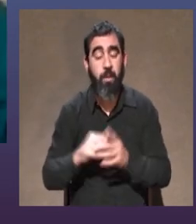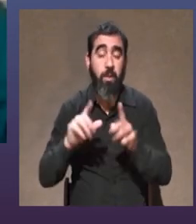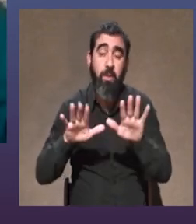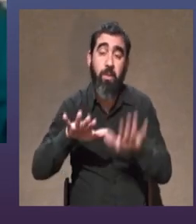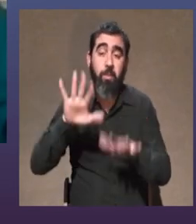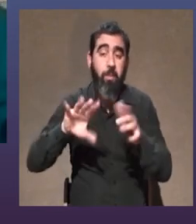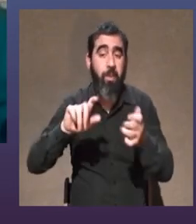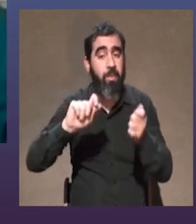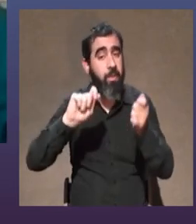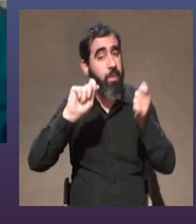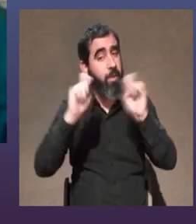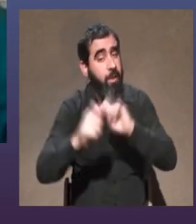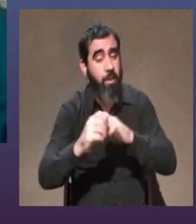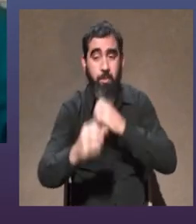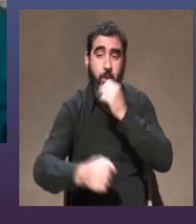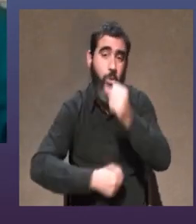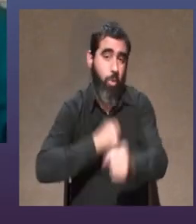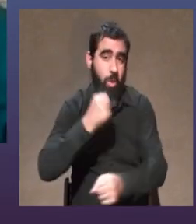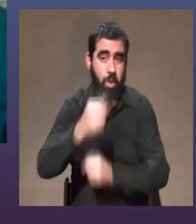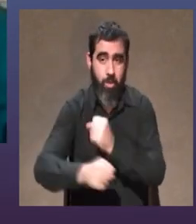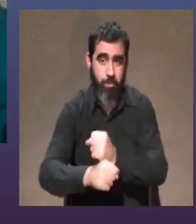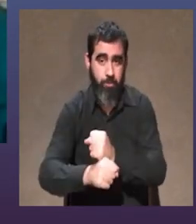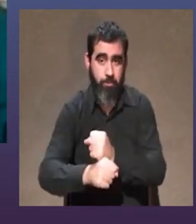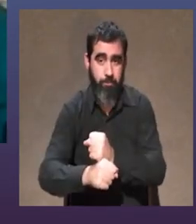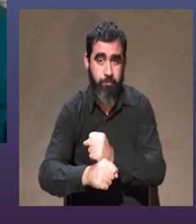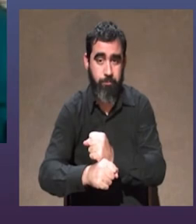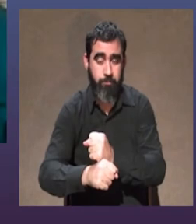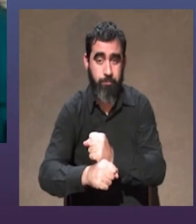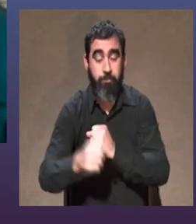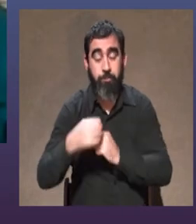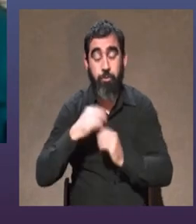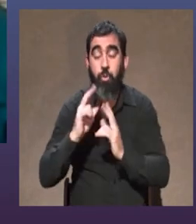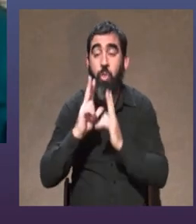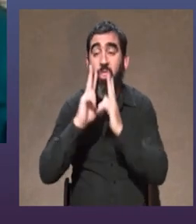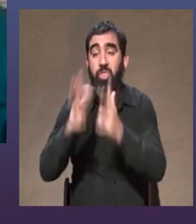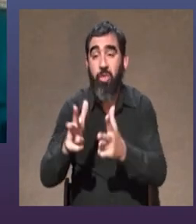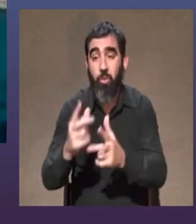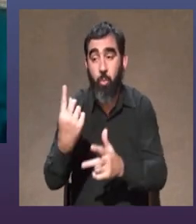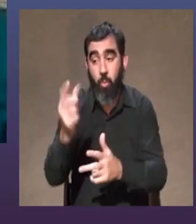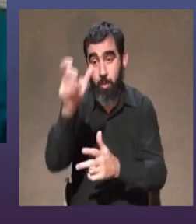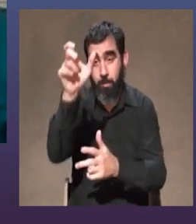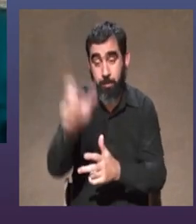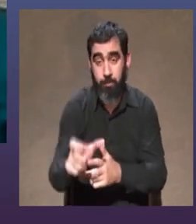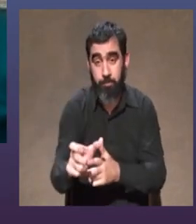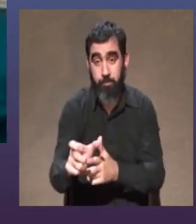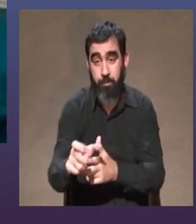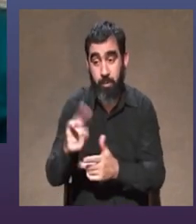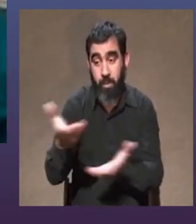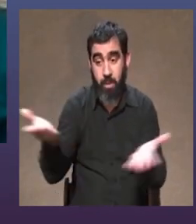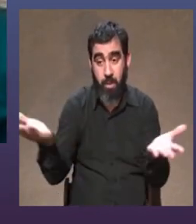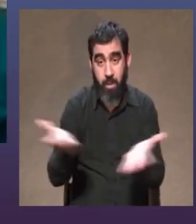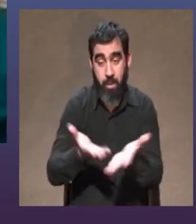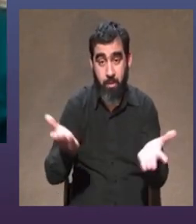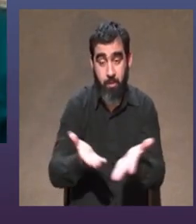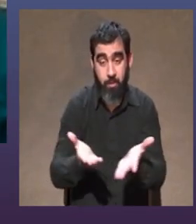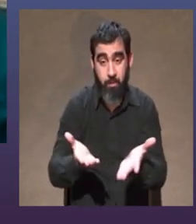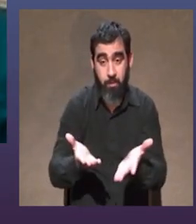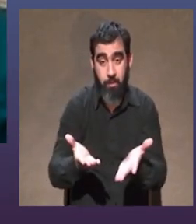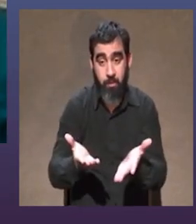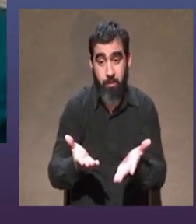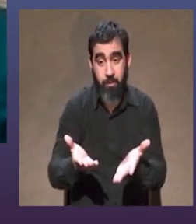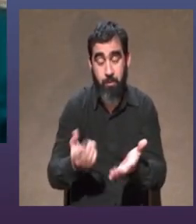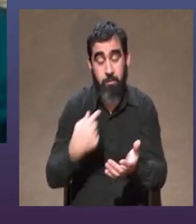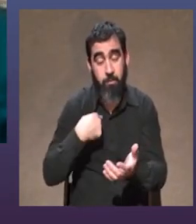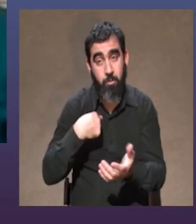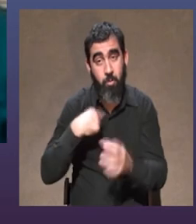van cambiando con los años voy a mencionar a una persona que en este momento me